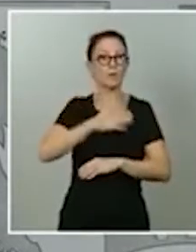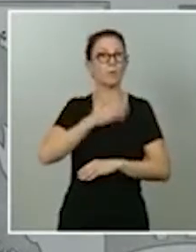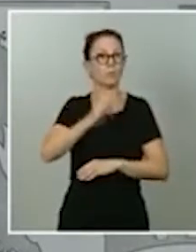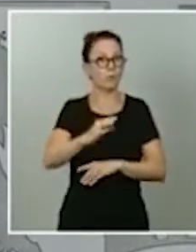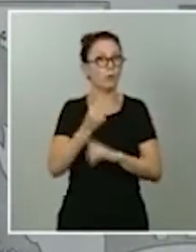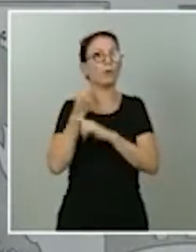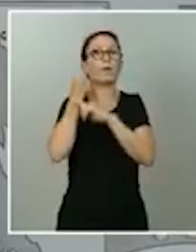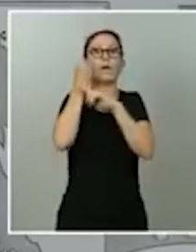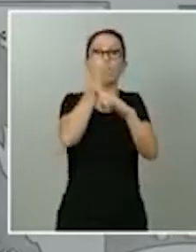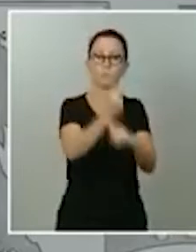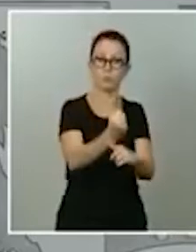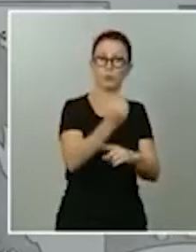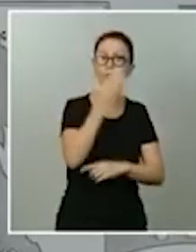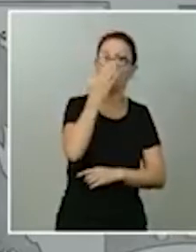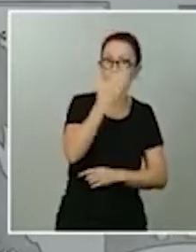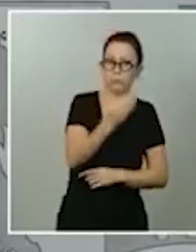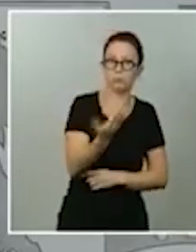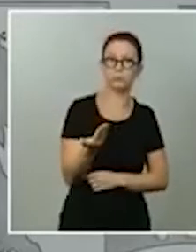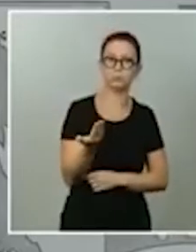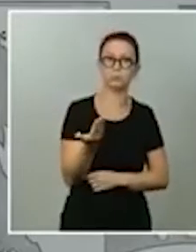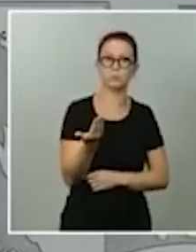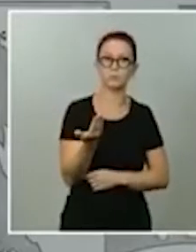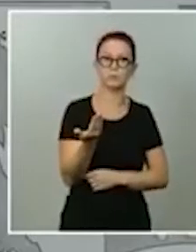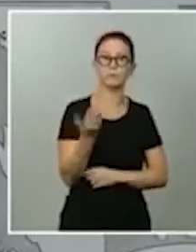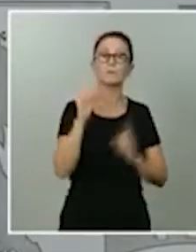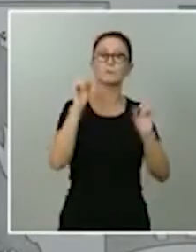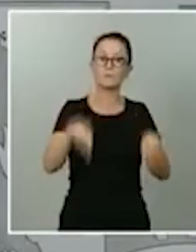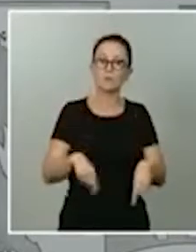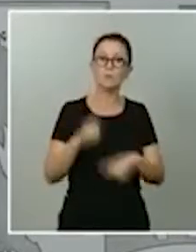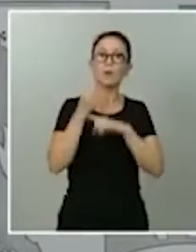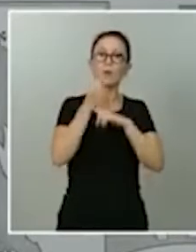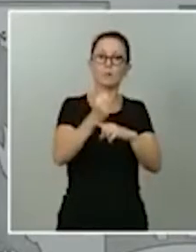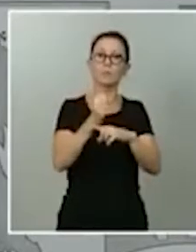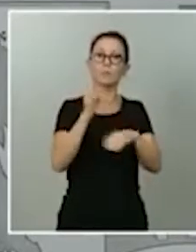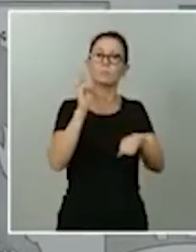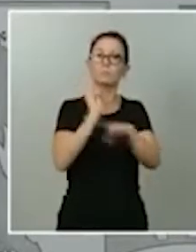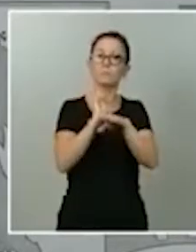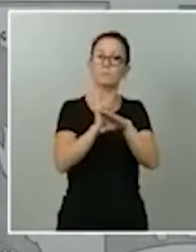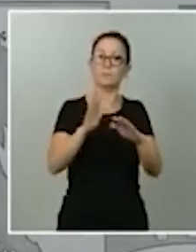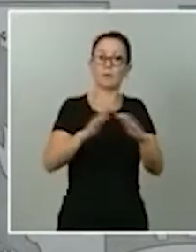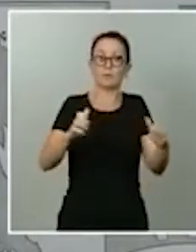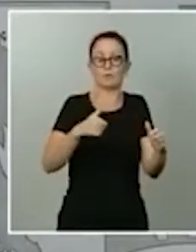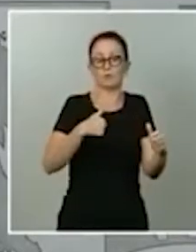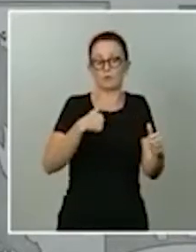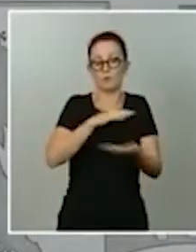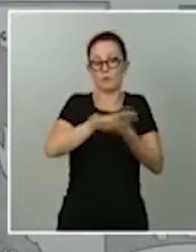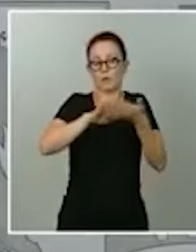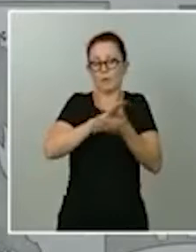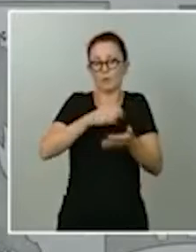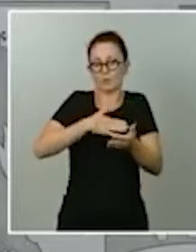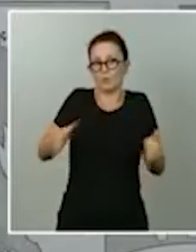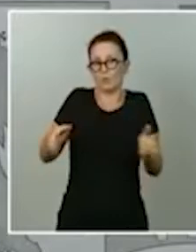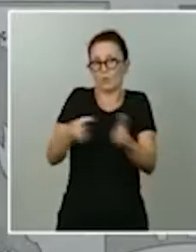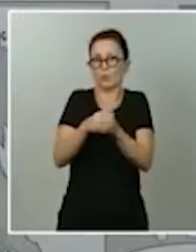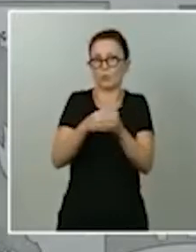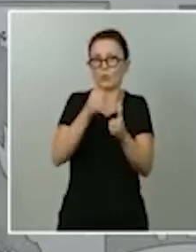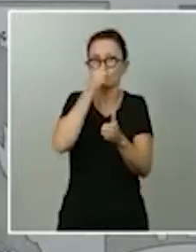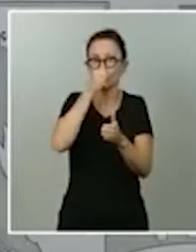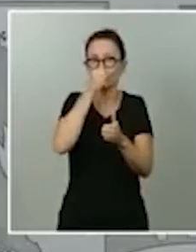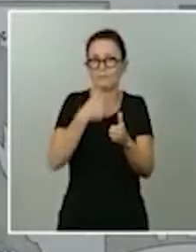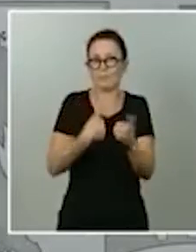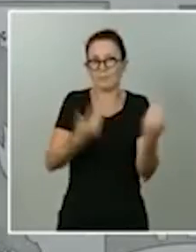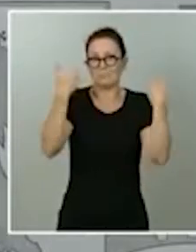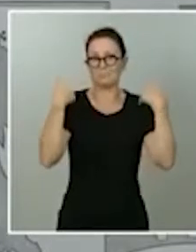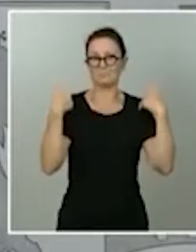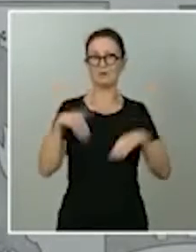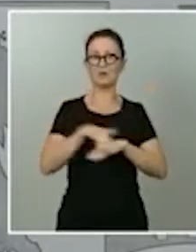los apoyos parlamentarios, en este caso, y hablo, lógicamente, Grupo Parlamentario Socialista, que es lo que representa en este Gobierno, los